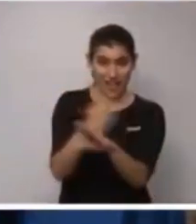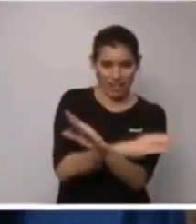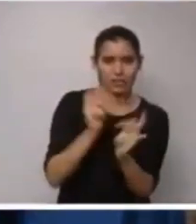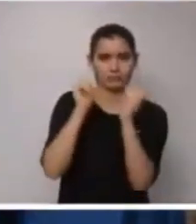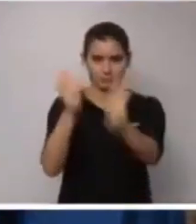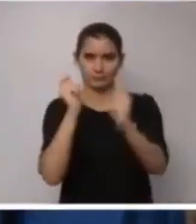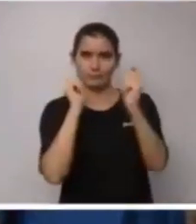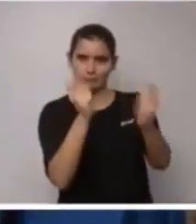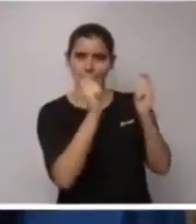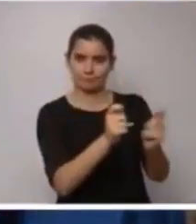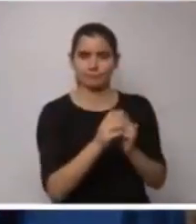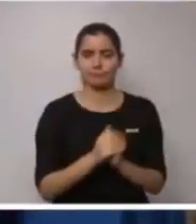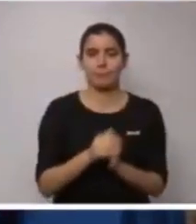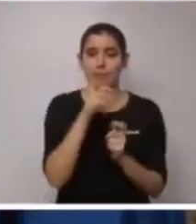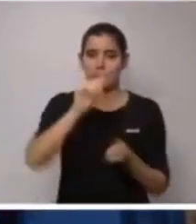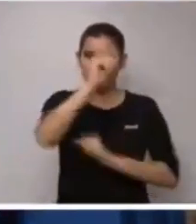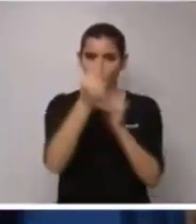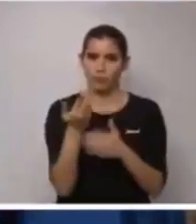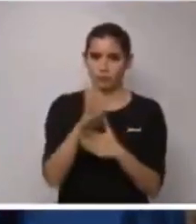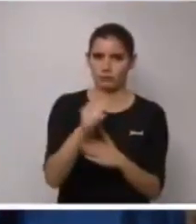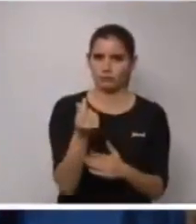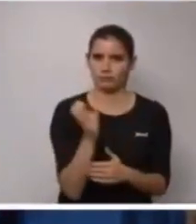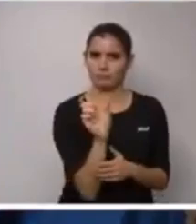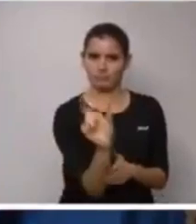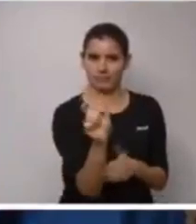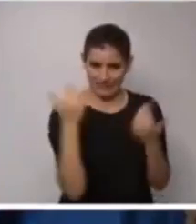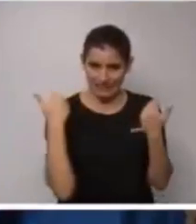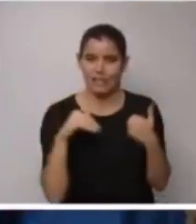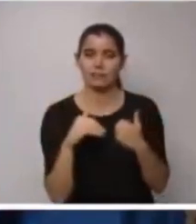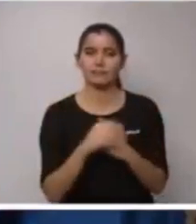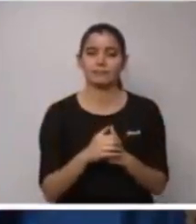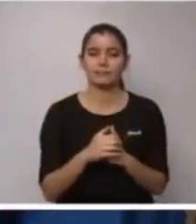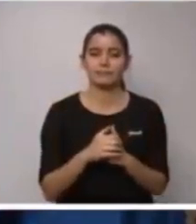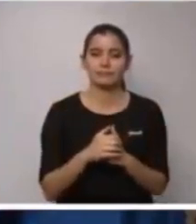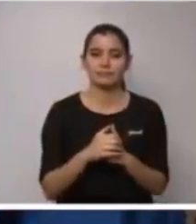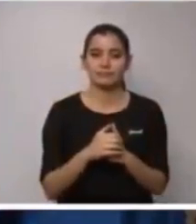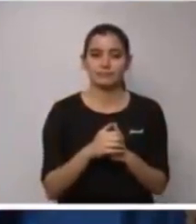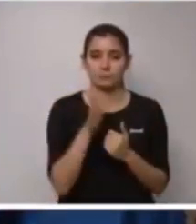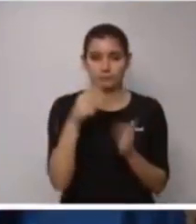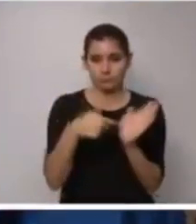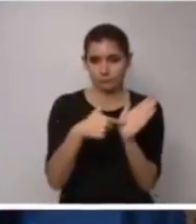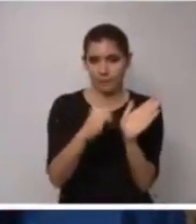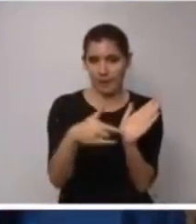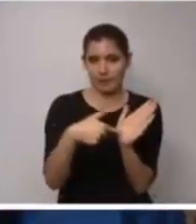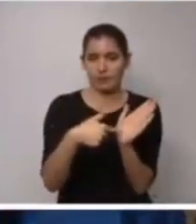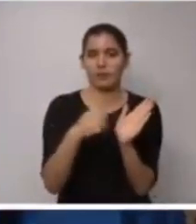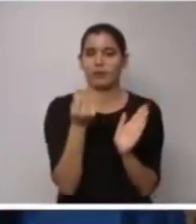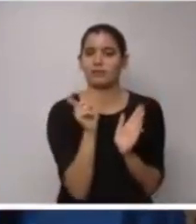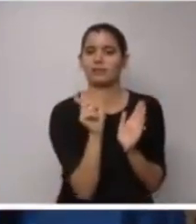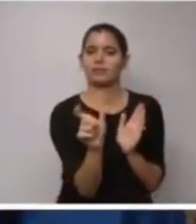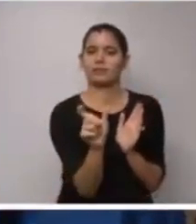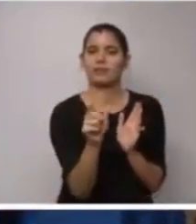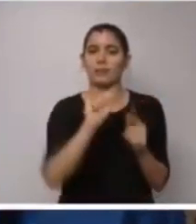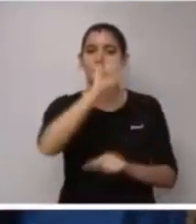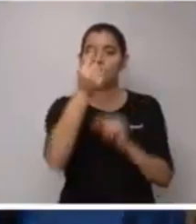presupuestaria, que ya aquí mismo, y cuenta de ello, una consignación que afigura los